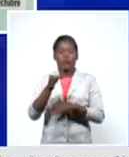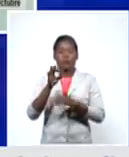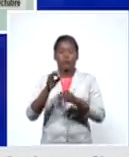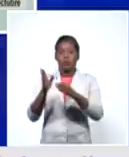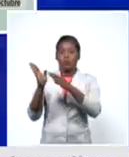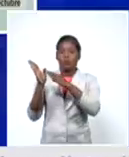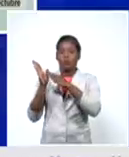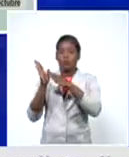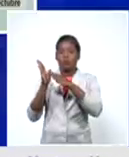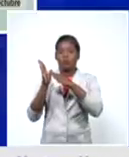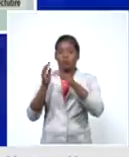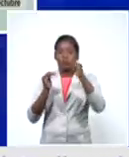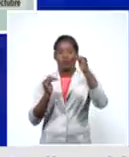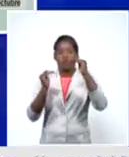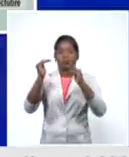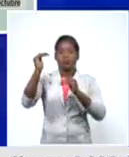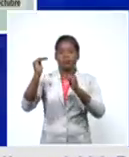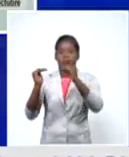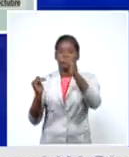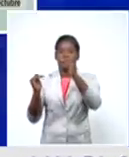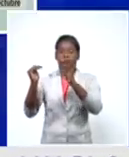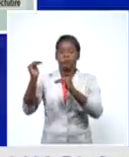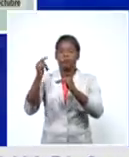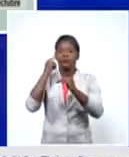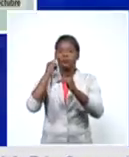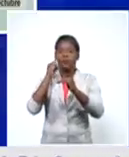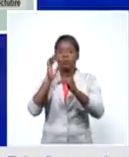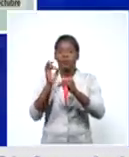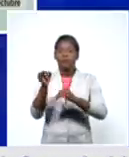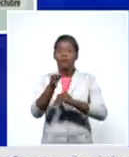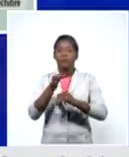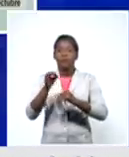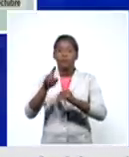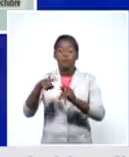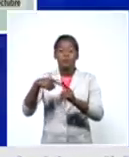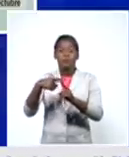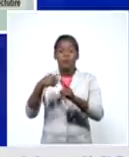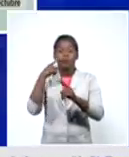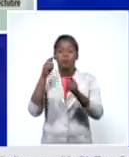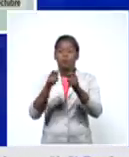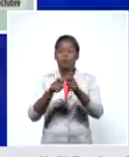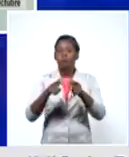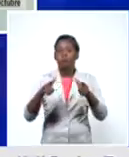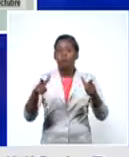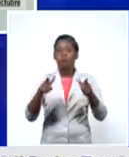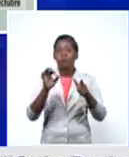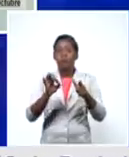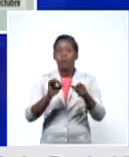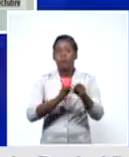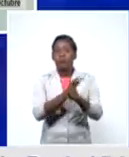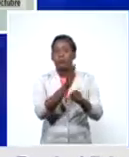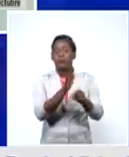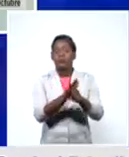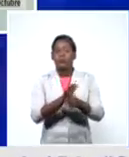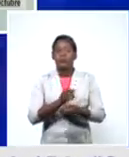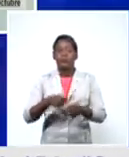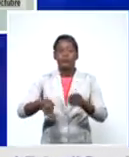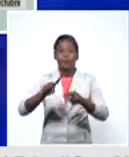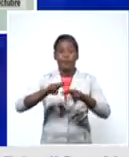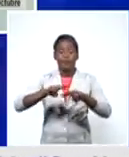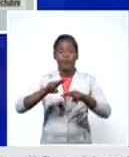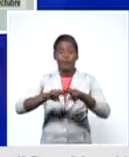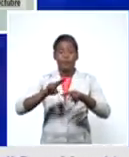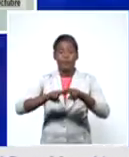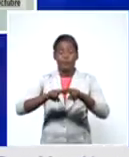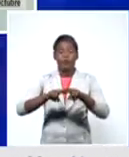de mayor transmisión de la pandemia hasta el día de ayer y hoy también la Habana de los 12 10